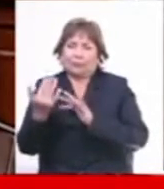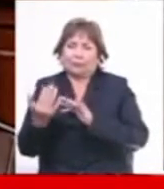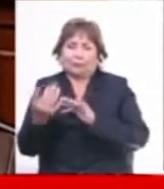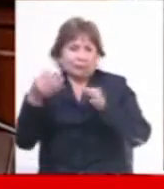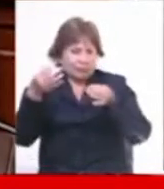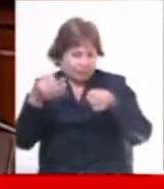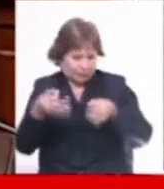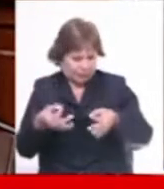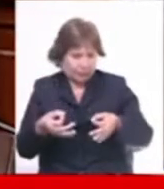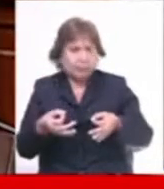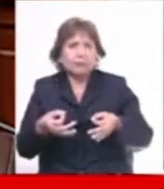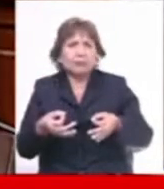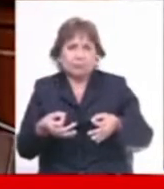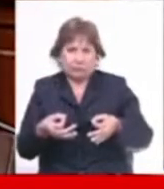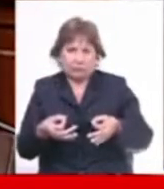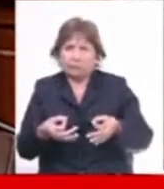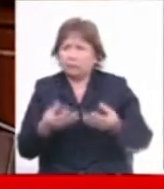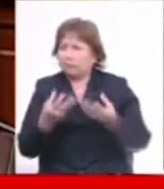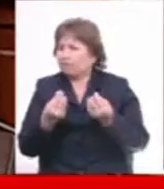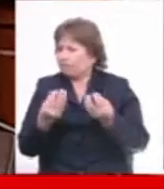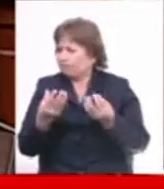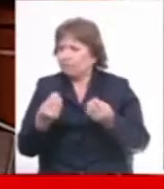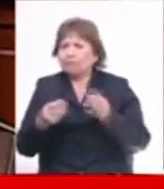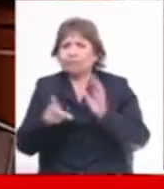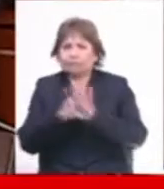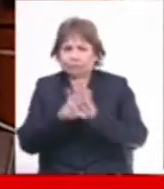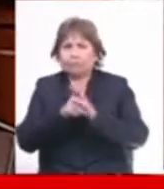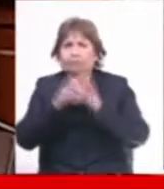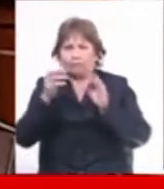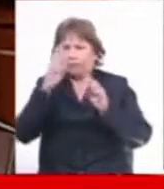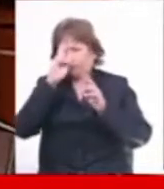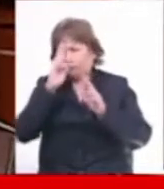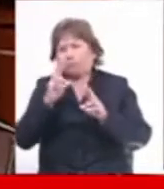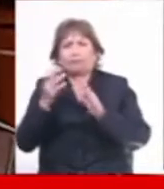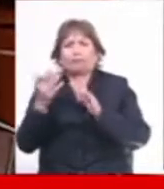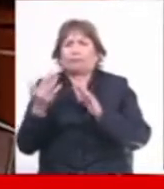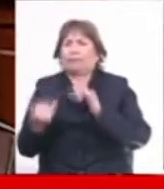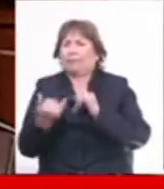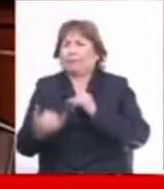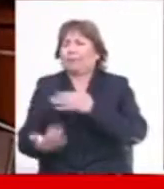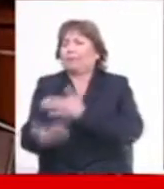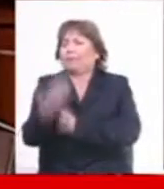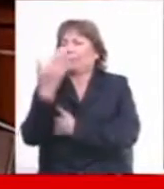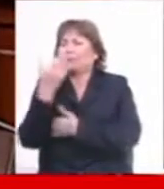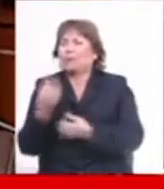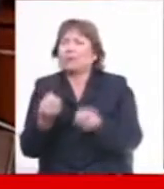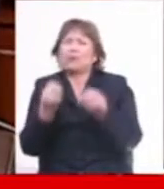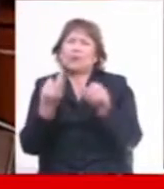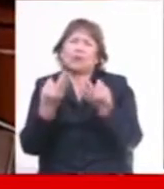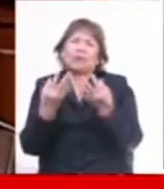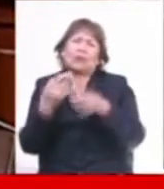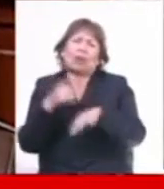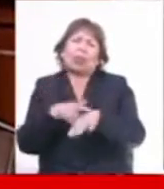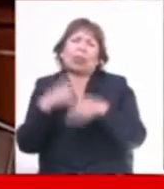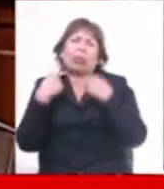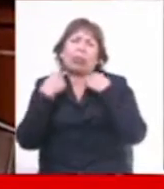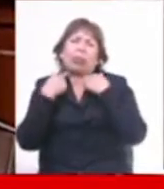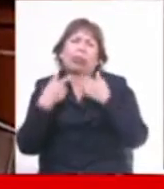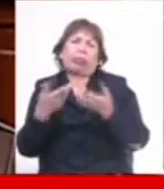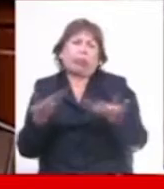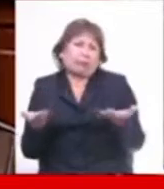Efectivamente, hay muchas leyes que están esperando. Repito, como esta mañana dije, ¿cuánto tiempo ya estamos perdiendo hoy?